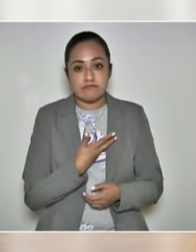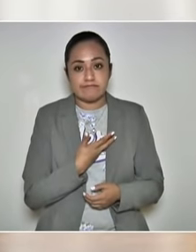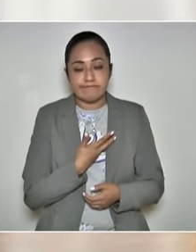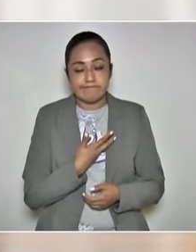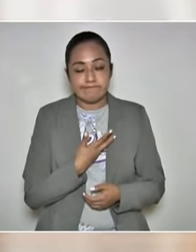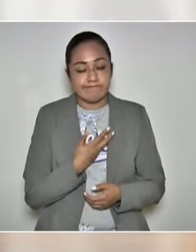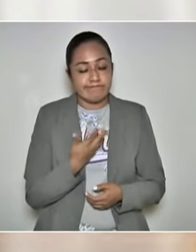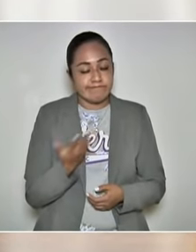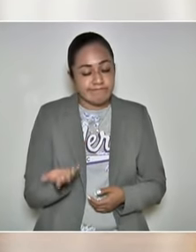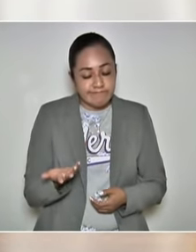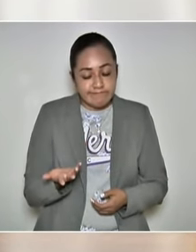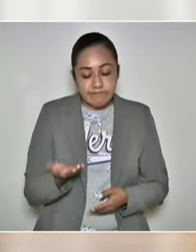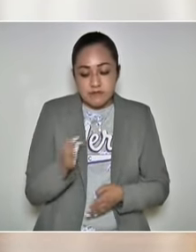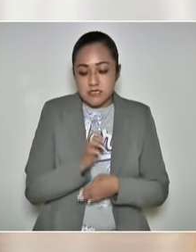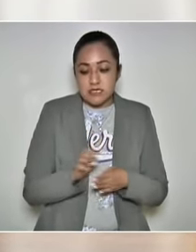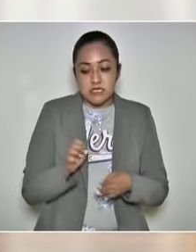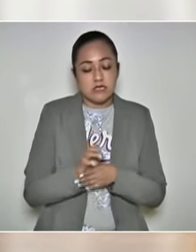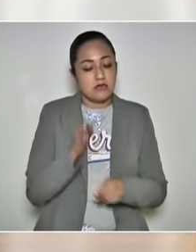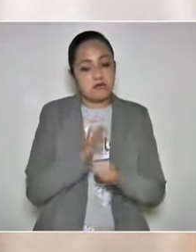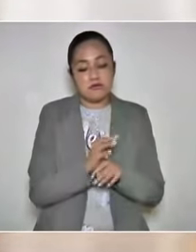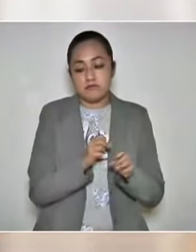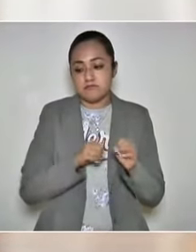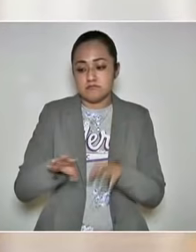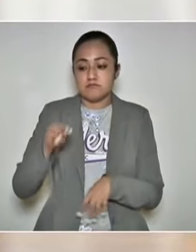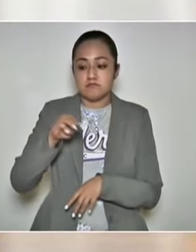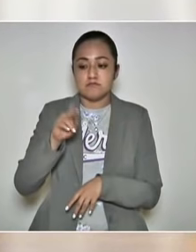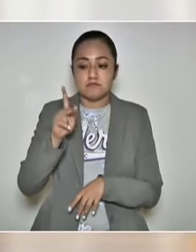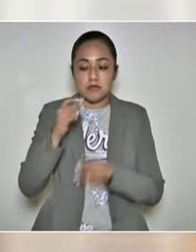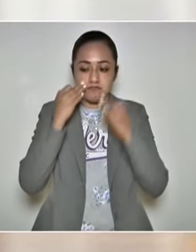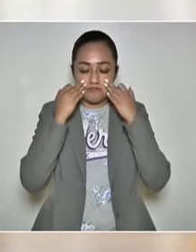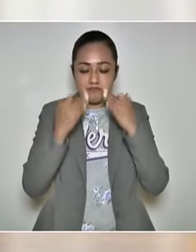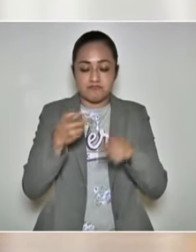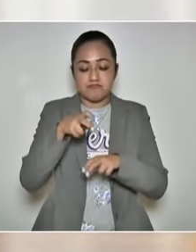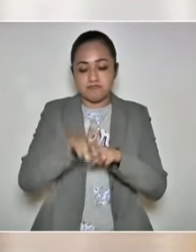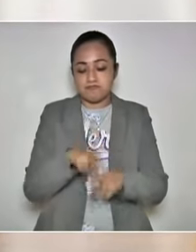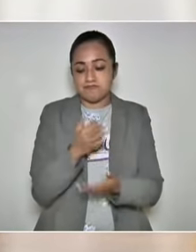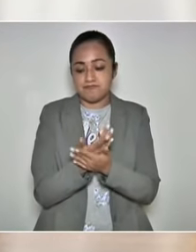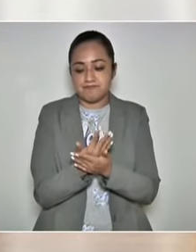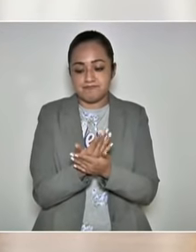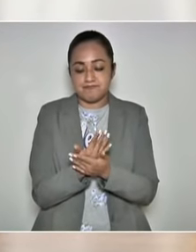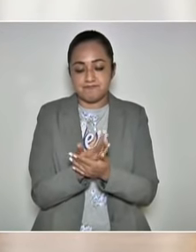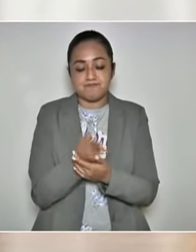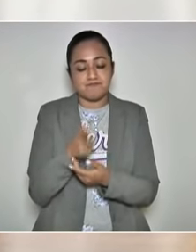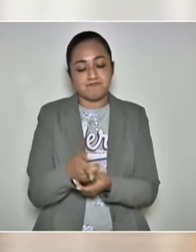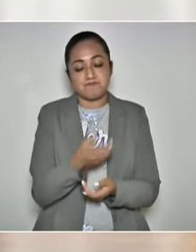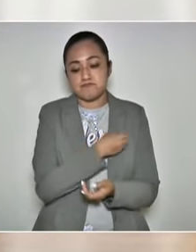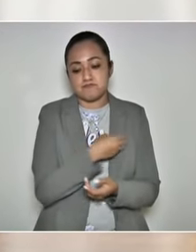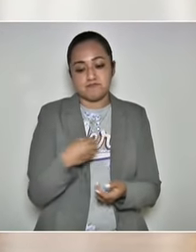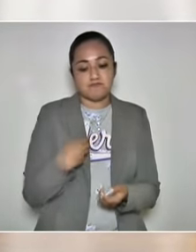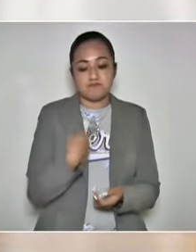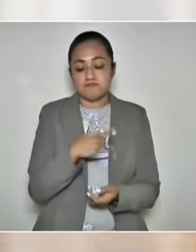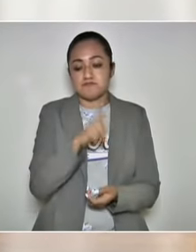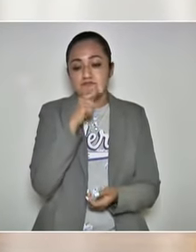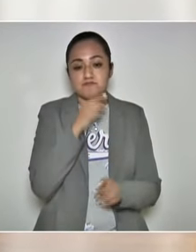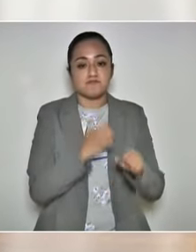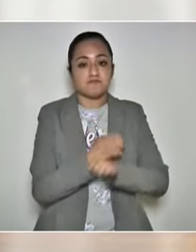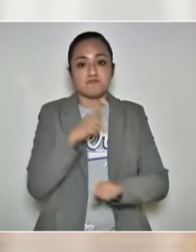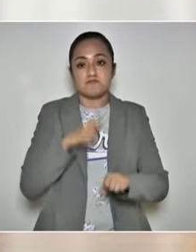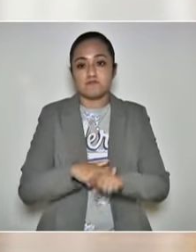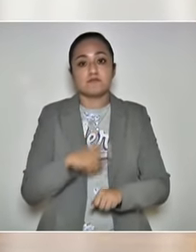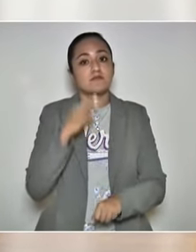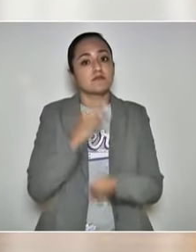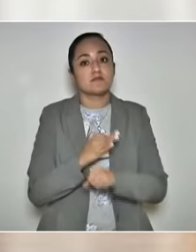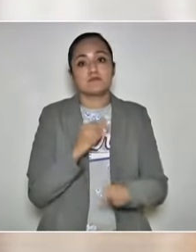Entonces, está a disposición del Ministerio Público Federal, eso obliga a la Policía Estatal a hacer una